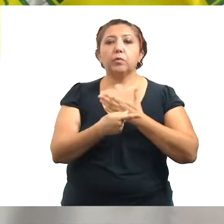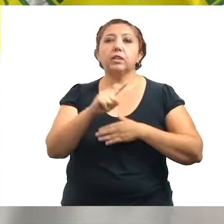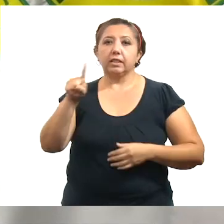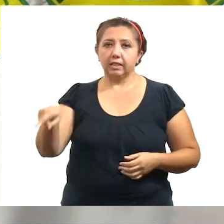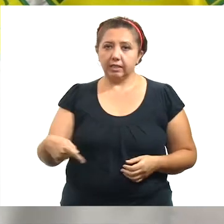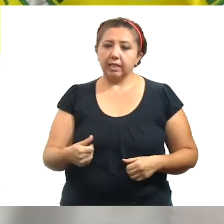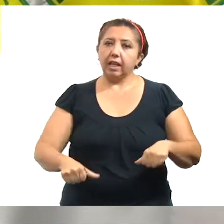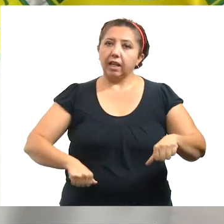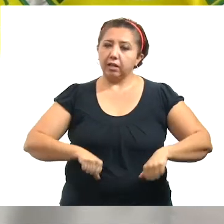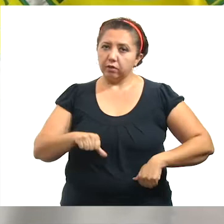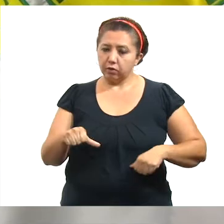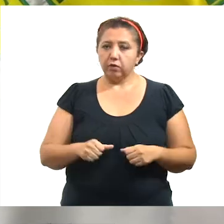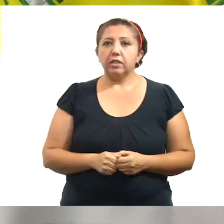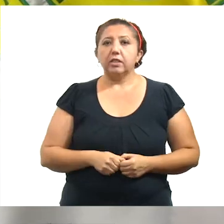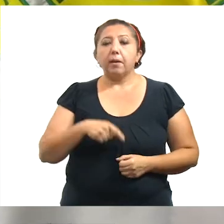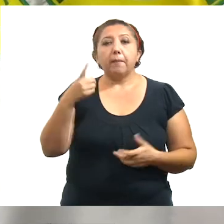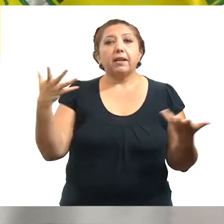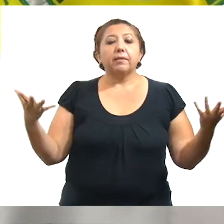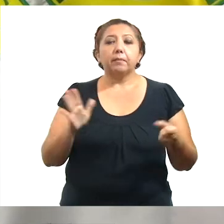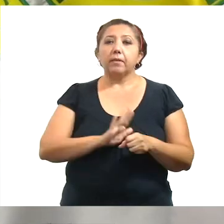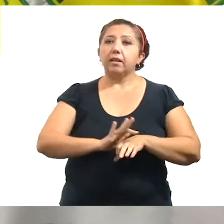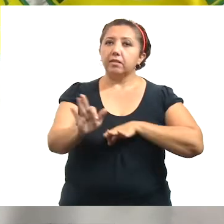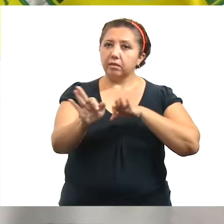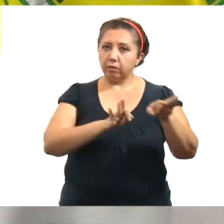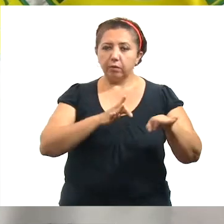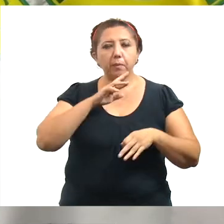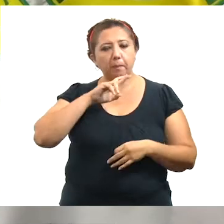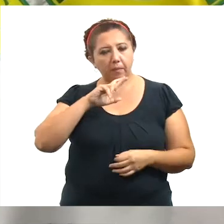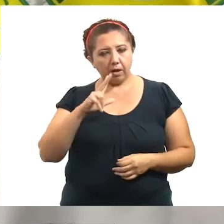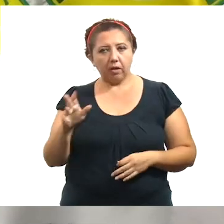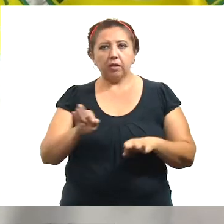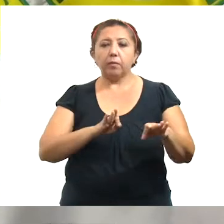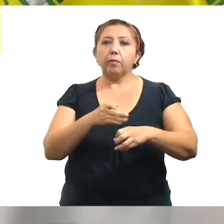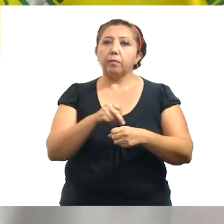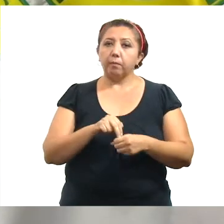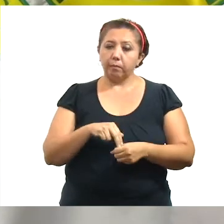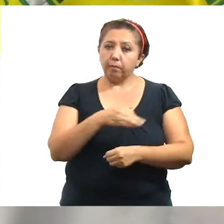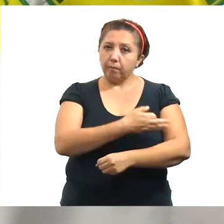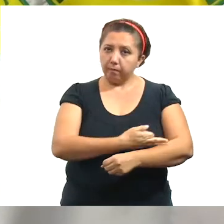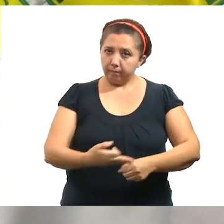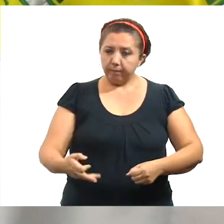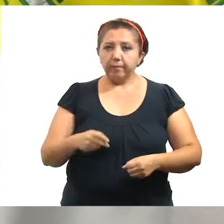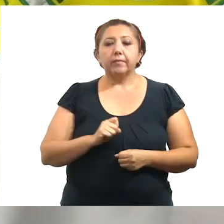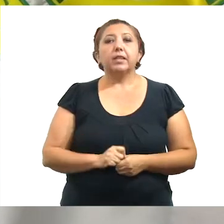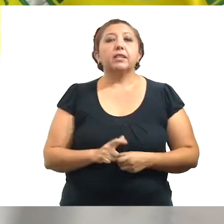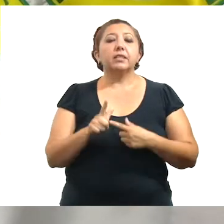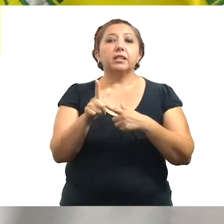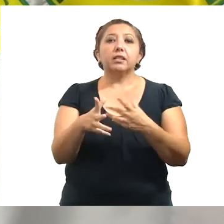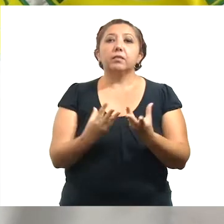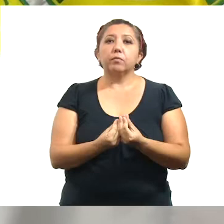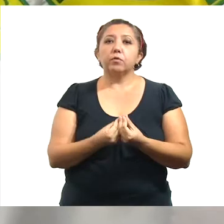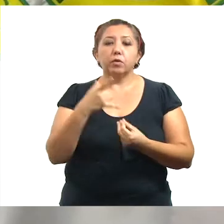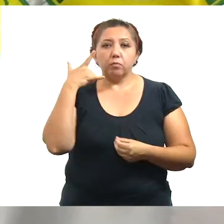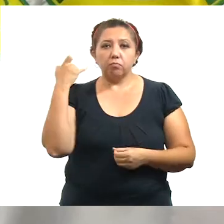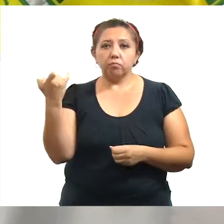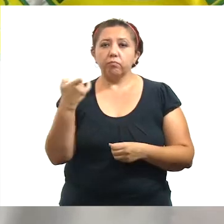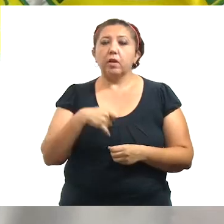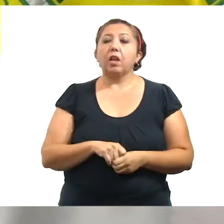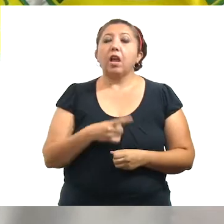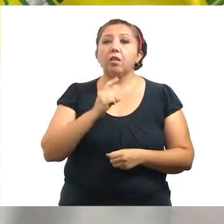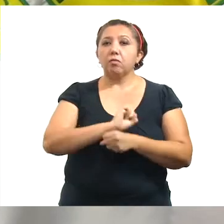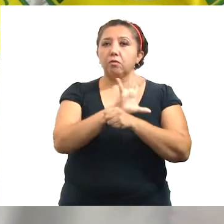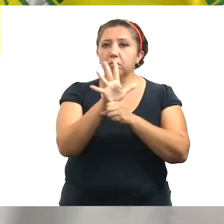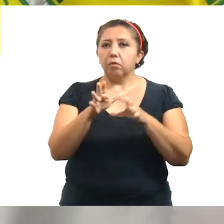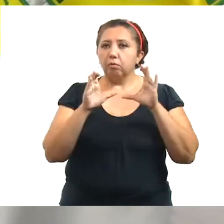se conviertan en acciones concretas para generar empleo y mejorar el empleo familiar, al mismo tiempo que mantenemos nuestro combate al coronavirus